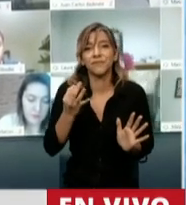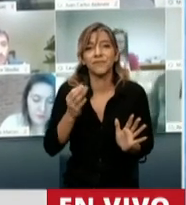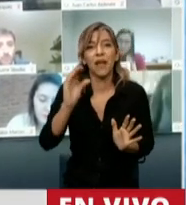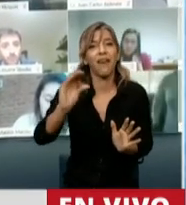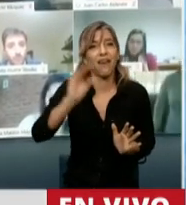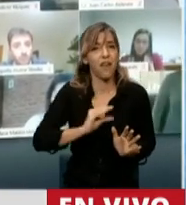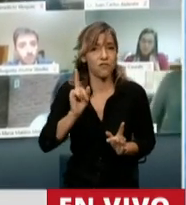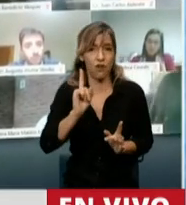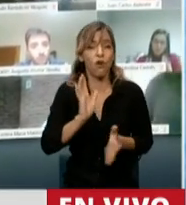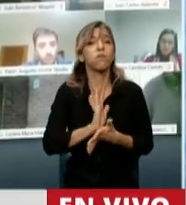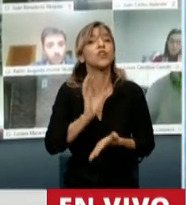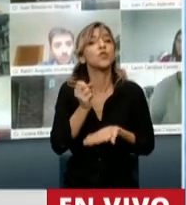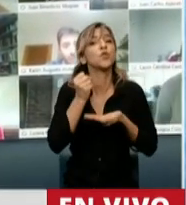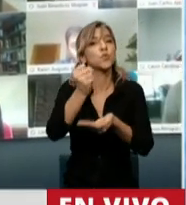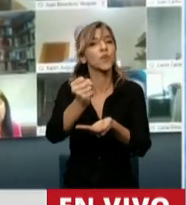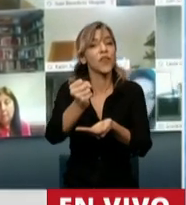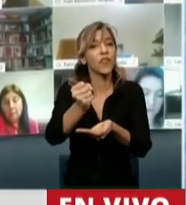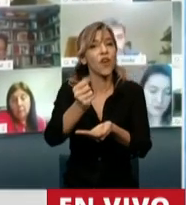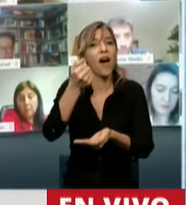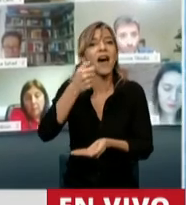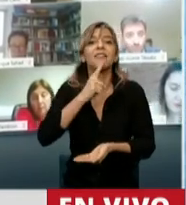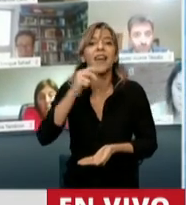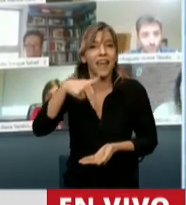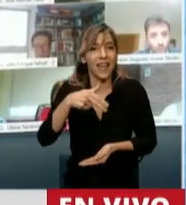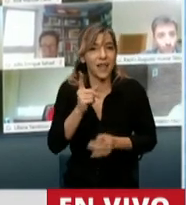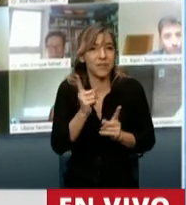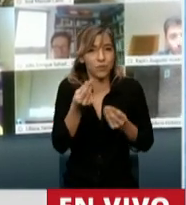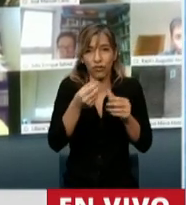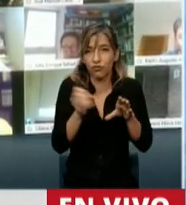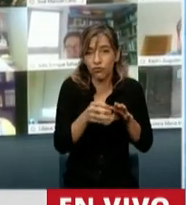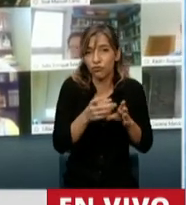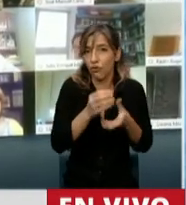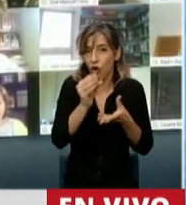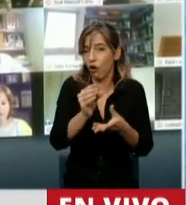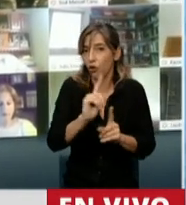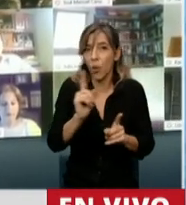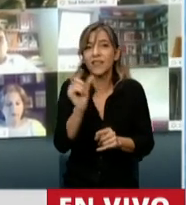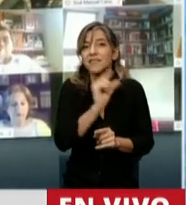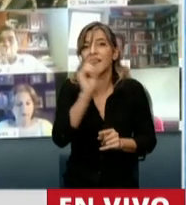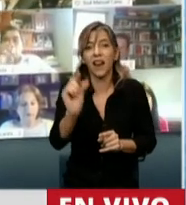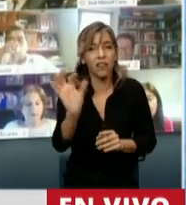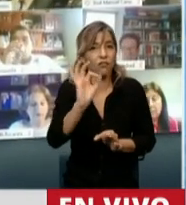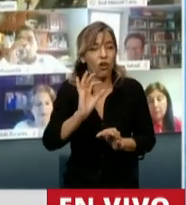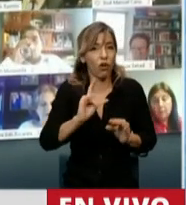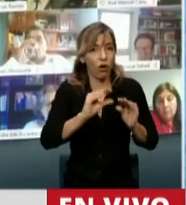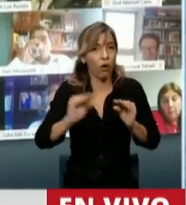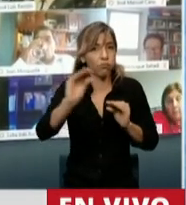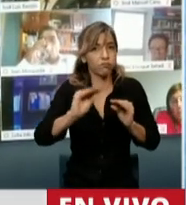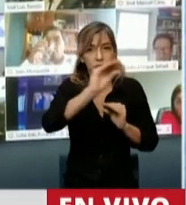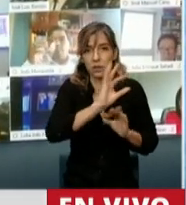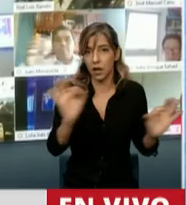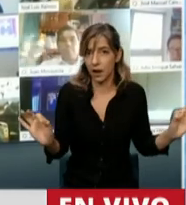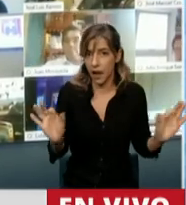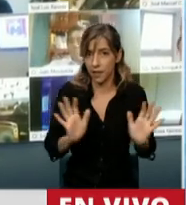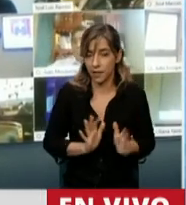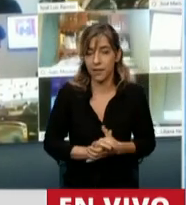concepto de ATN. No en función de los créditos. Por eso, también quiero en este